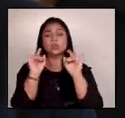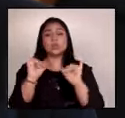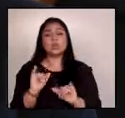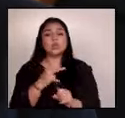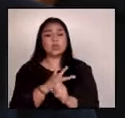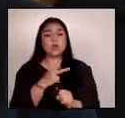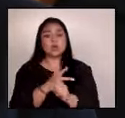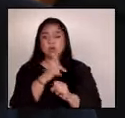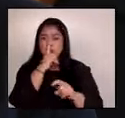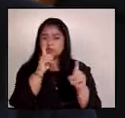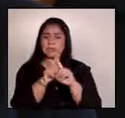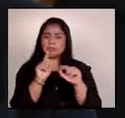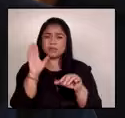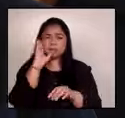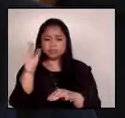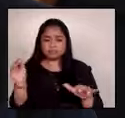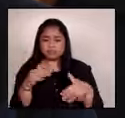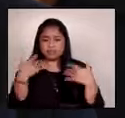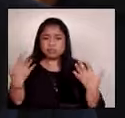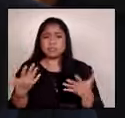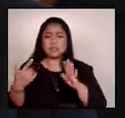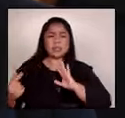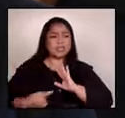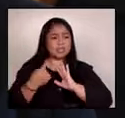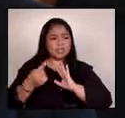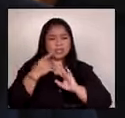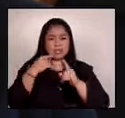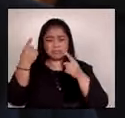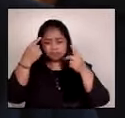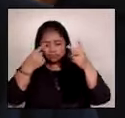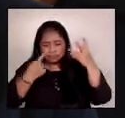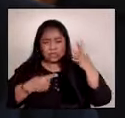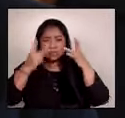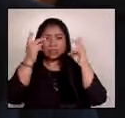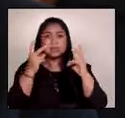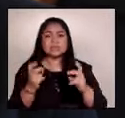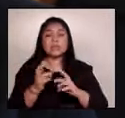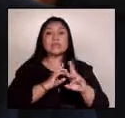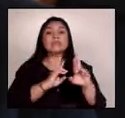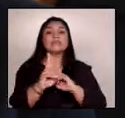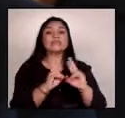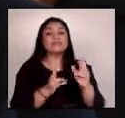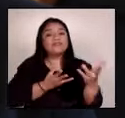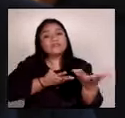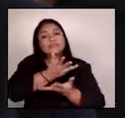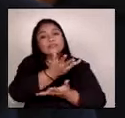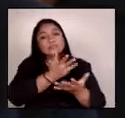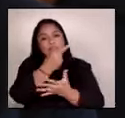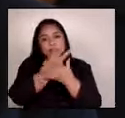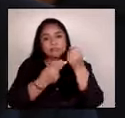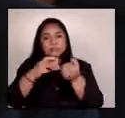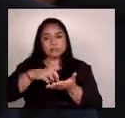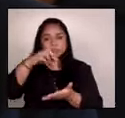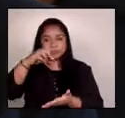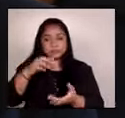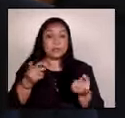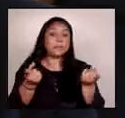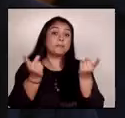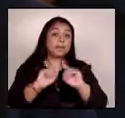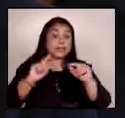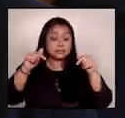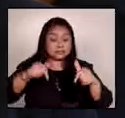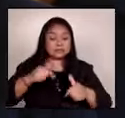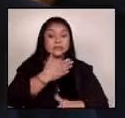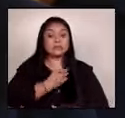y los efectos que ésta tenía en los distintos temas de la relación bilateral. Pero este gobierno